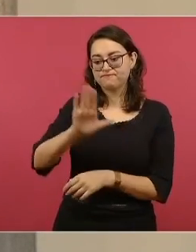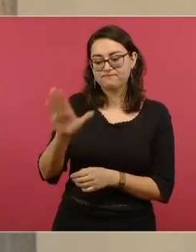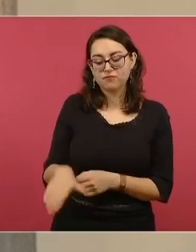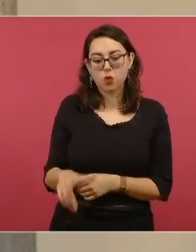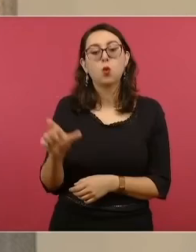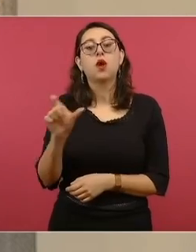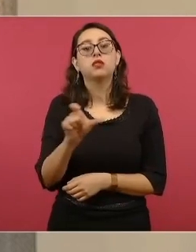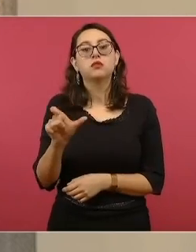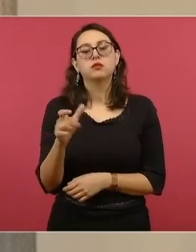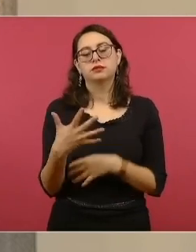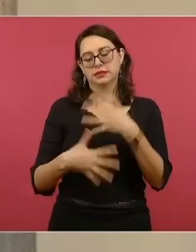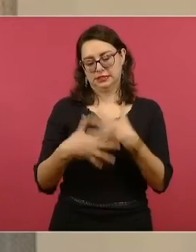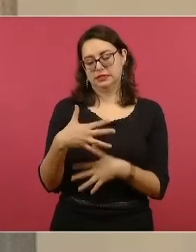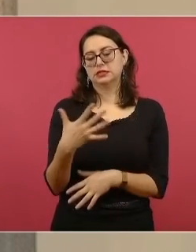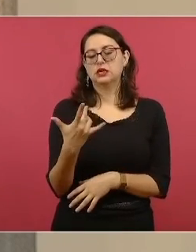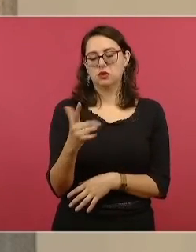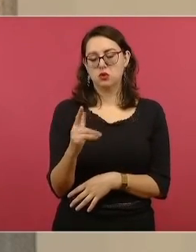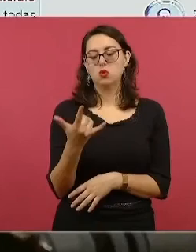de julio.